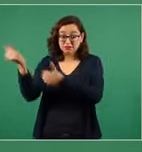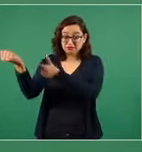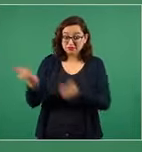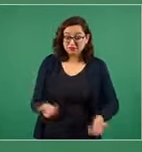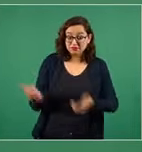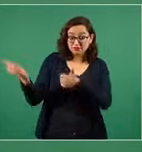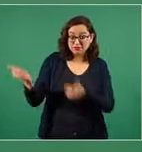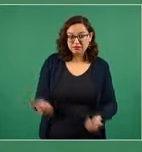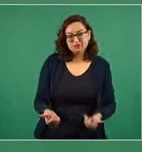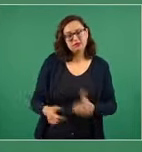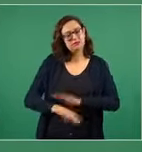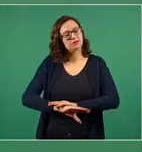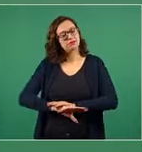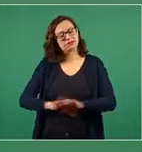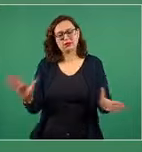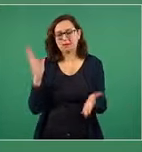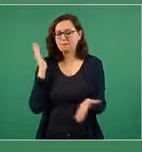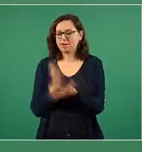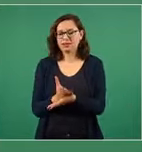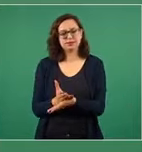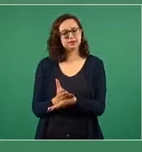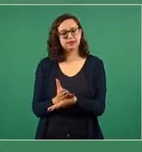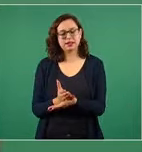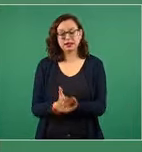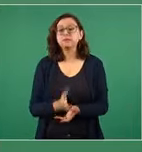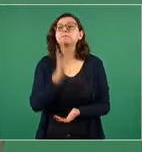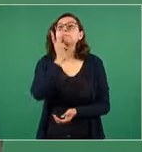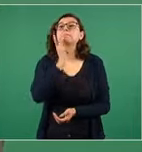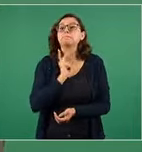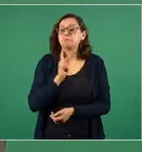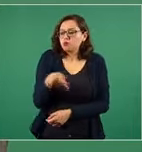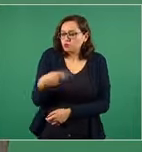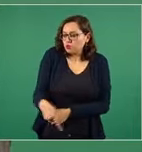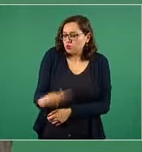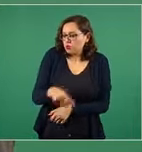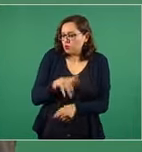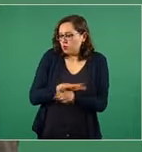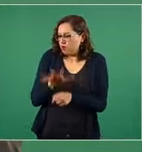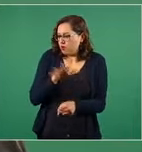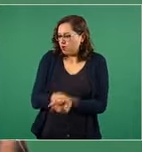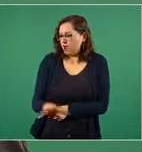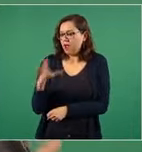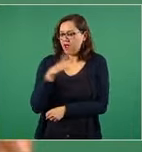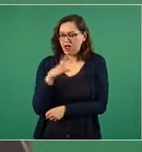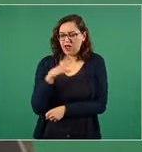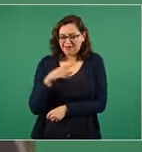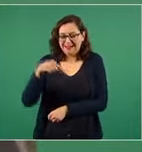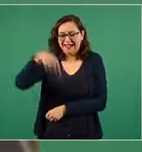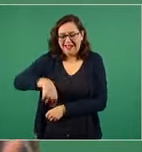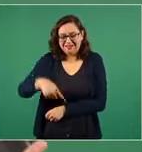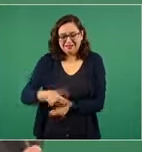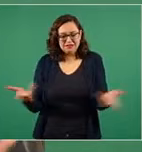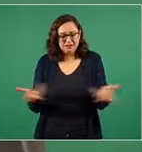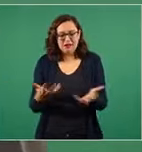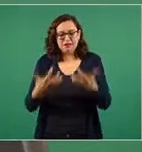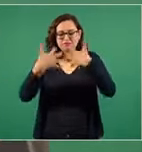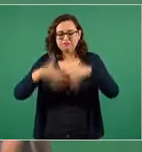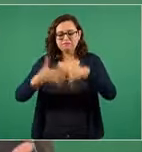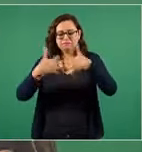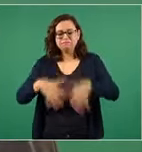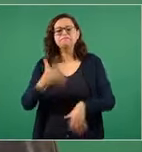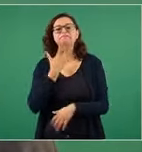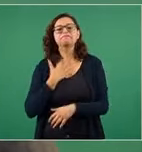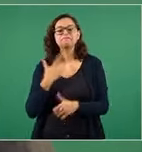procesar en México toda nuestra materia prima para no comprar las gasolinas ni el